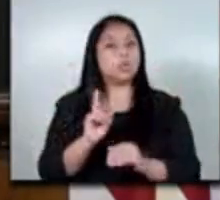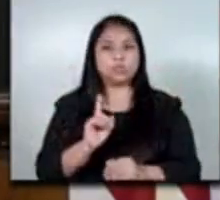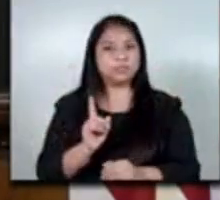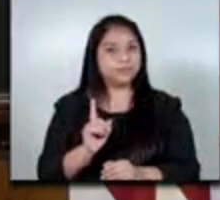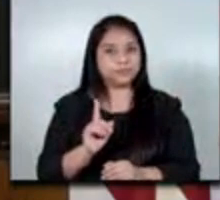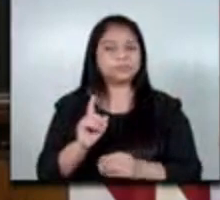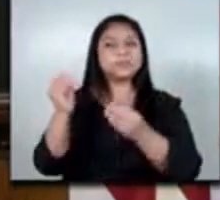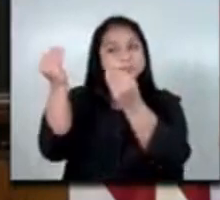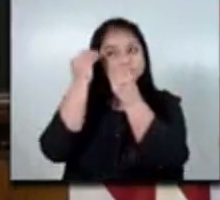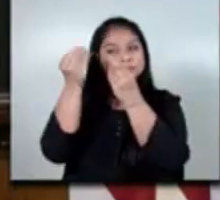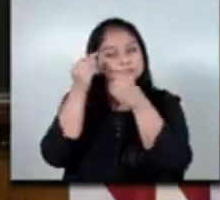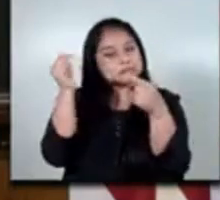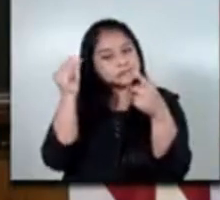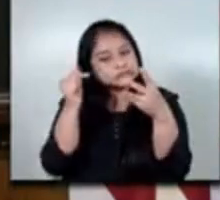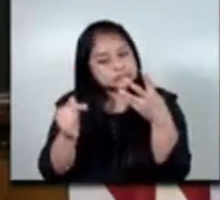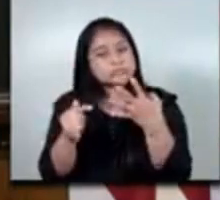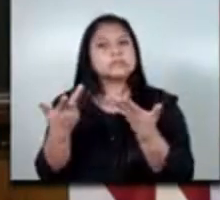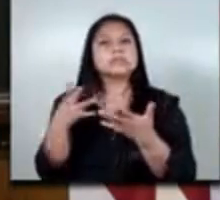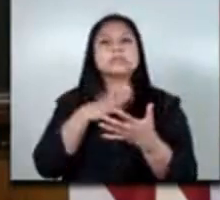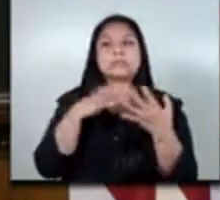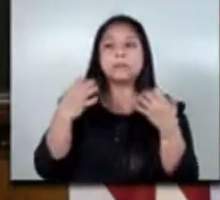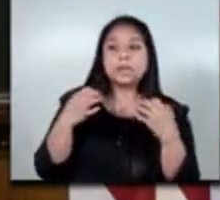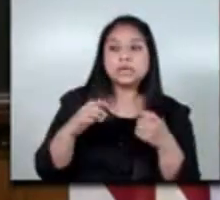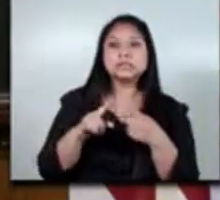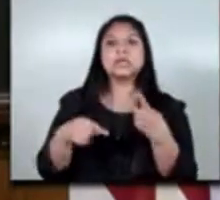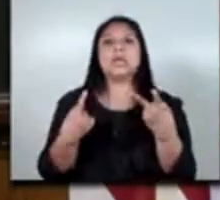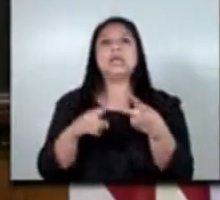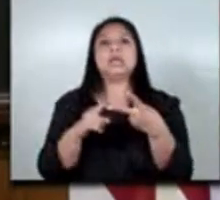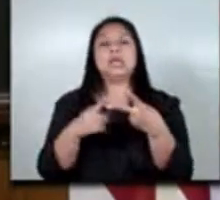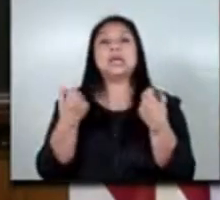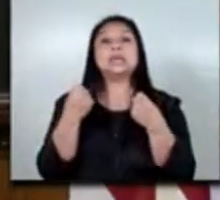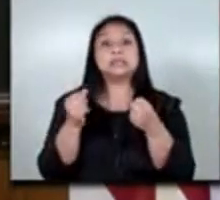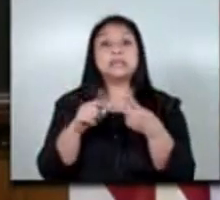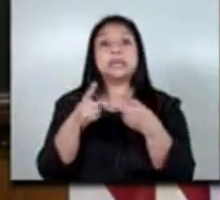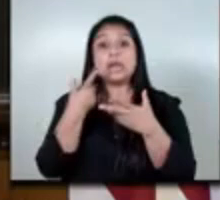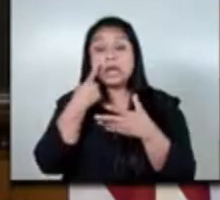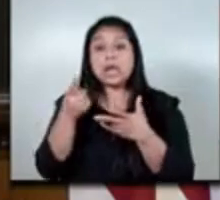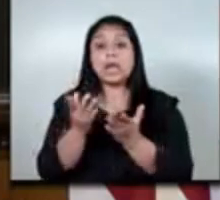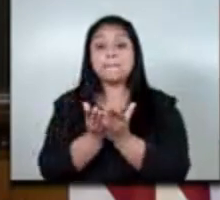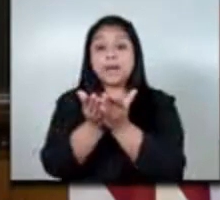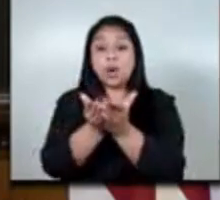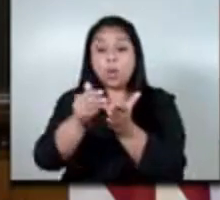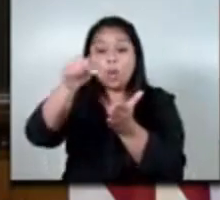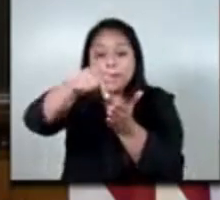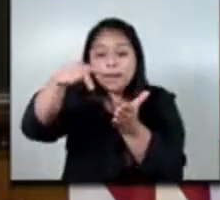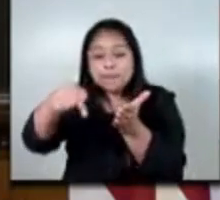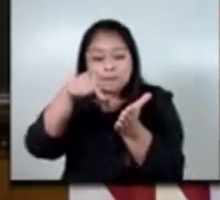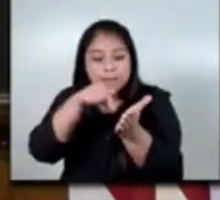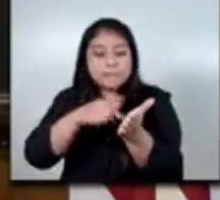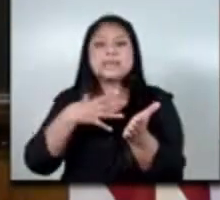hay muchas cómo actuar en casos de emergencia las partes del barco cómo moverse dentro del barco verdad